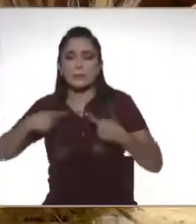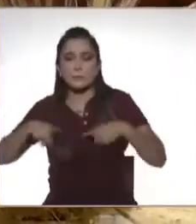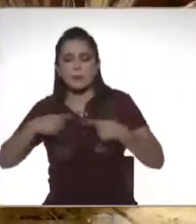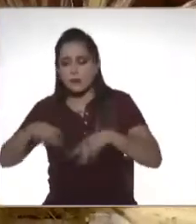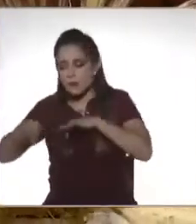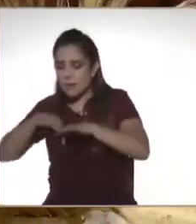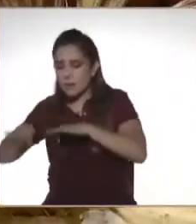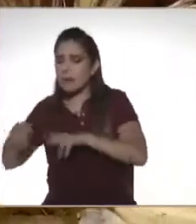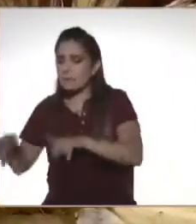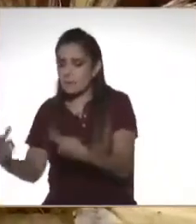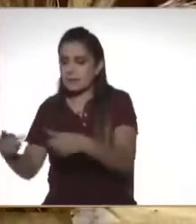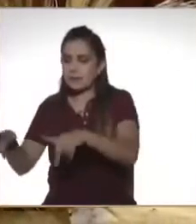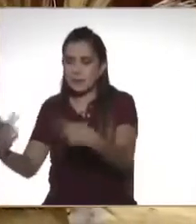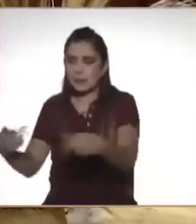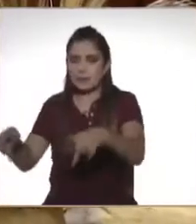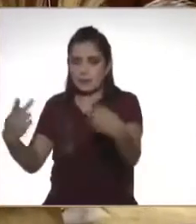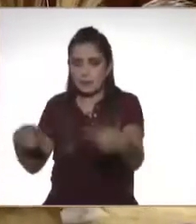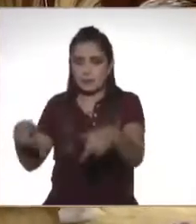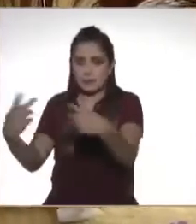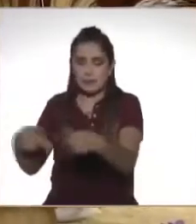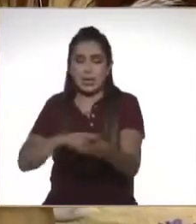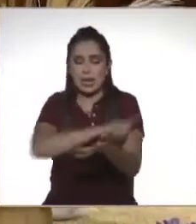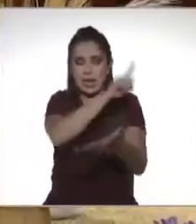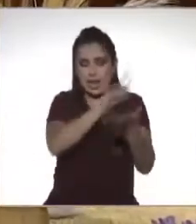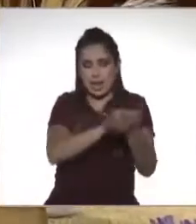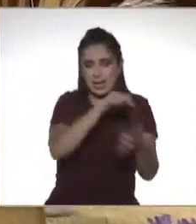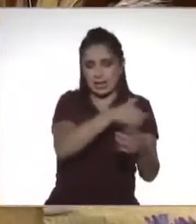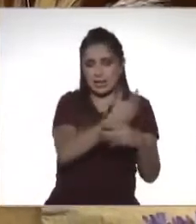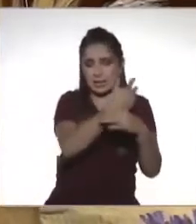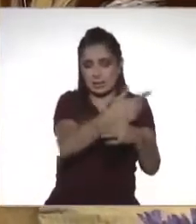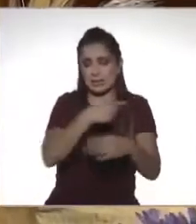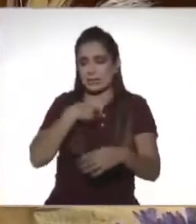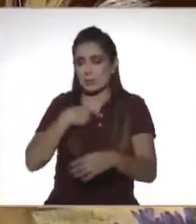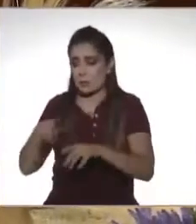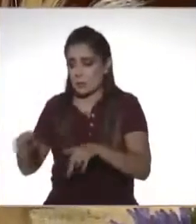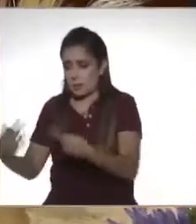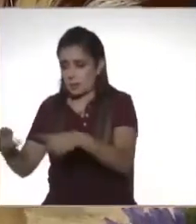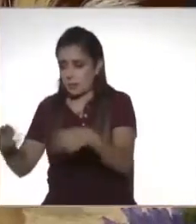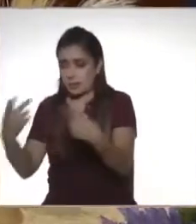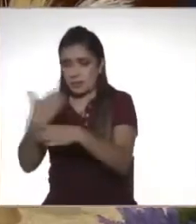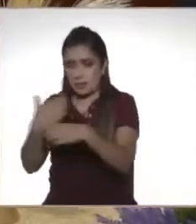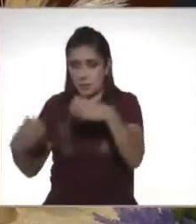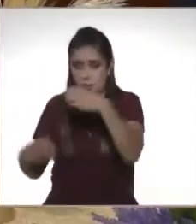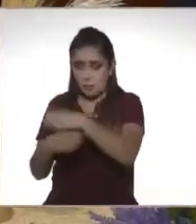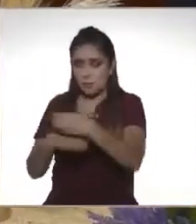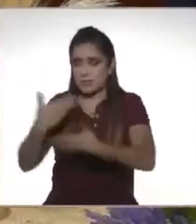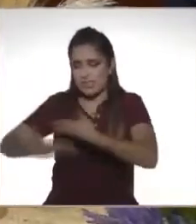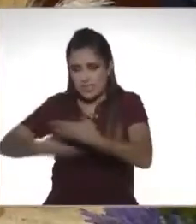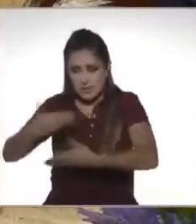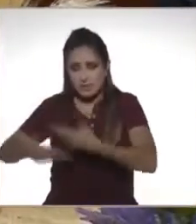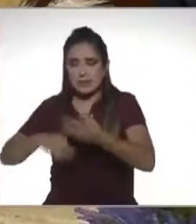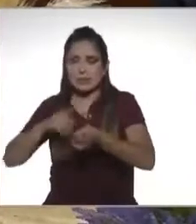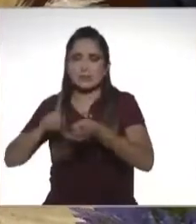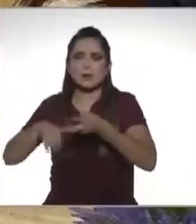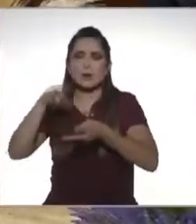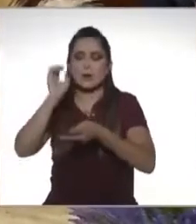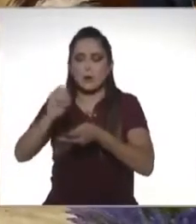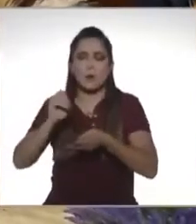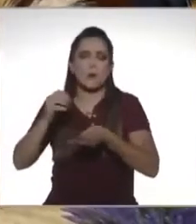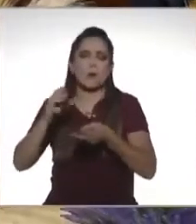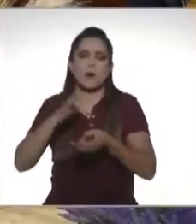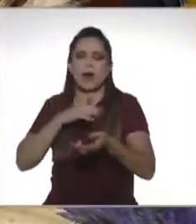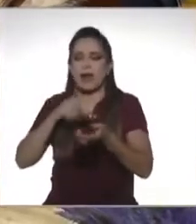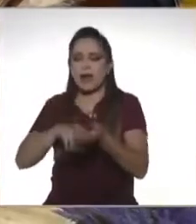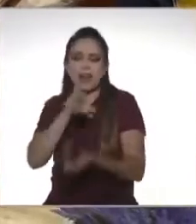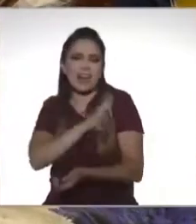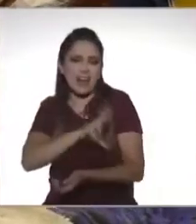la venta, que la ley dice enajenación, la prestación de servicios, el otorgamiento del uso o goce temporal de bienes,